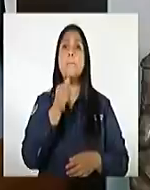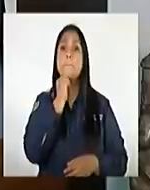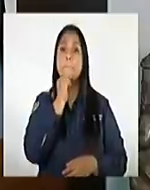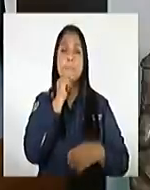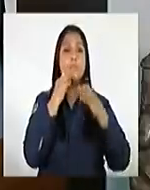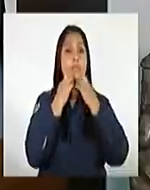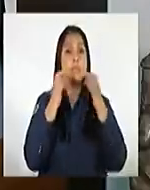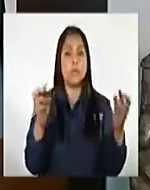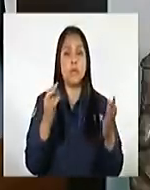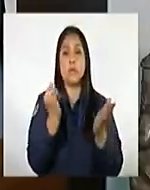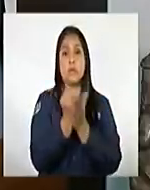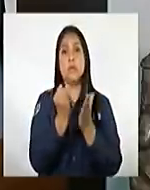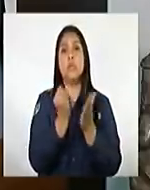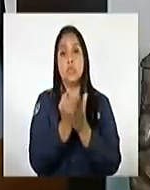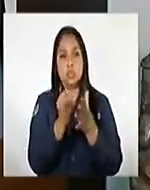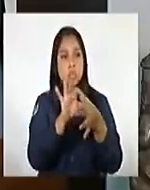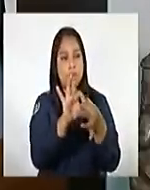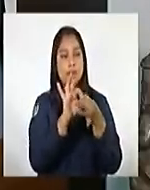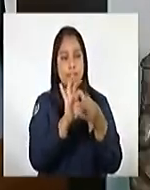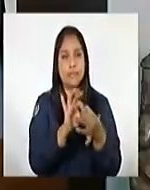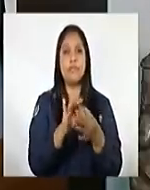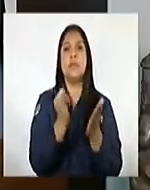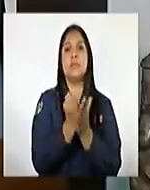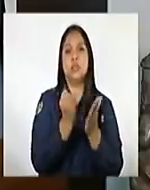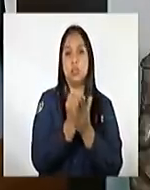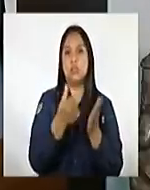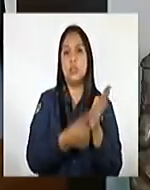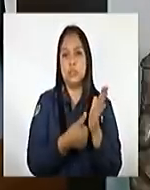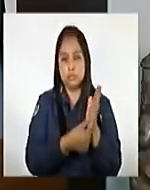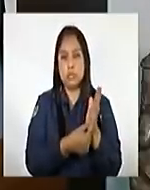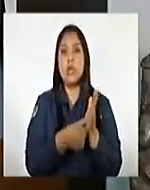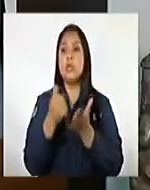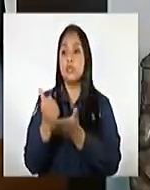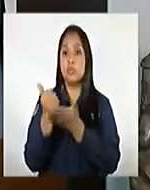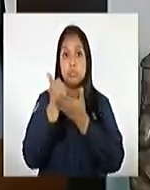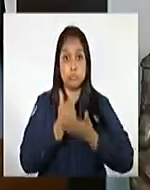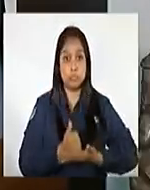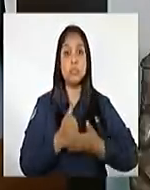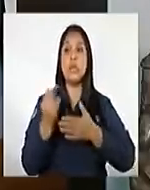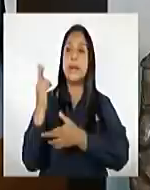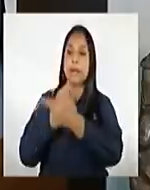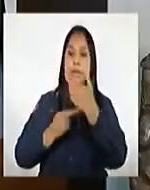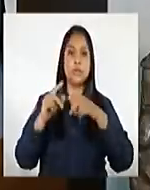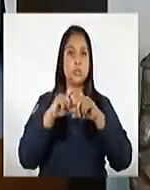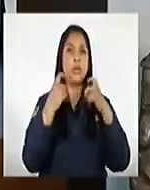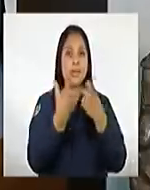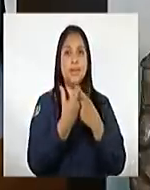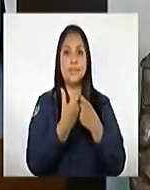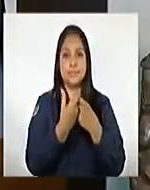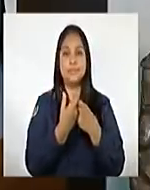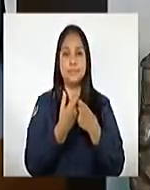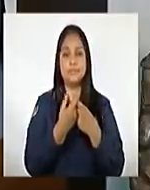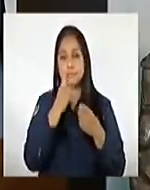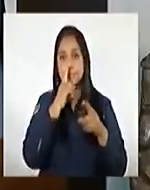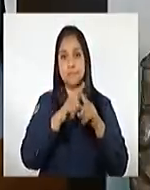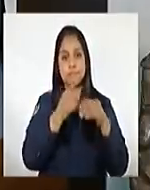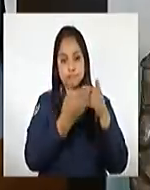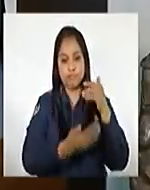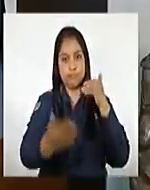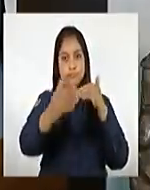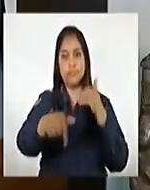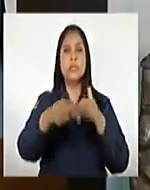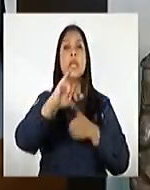y privados de institutos por cooperativa e institutos municipales nos permitirá el regreso a clases si lo logramos hacer en el